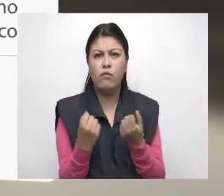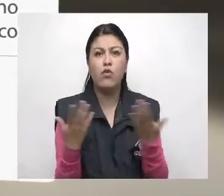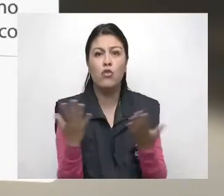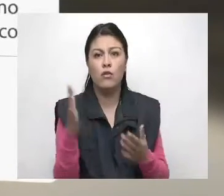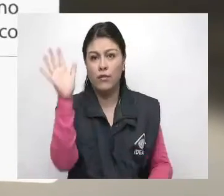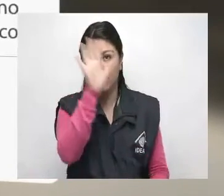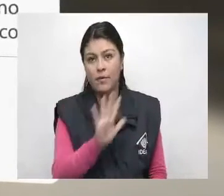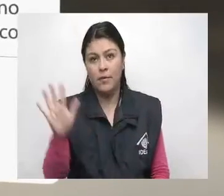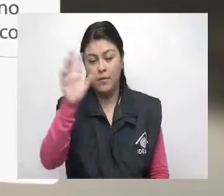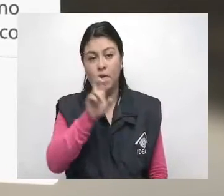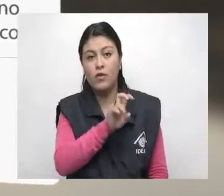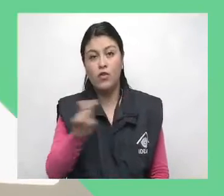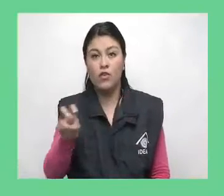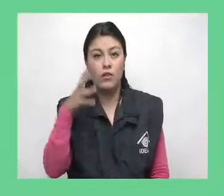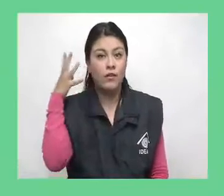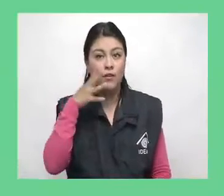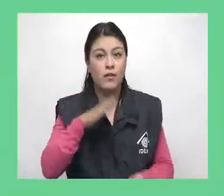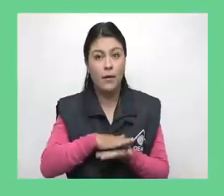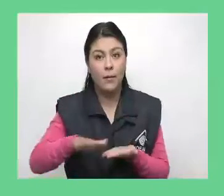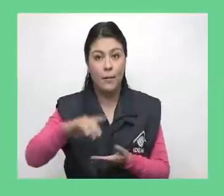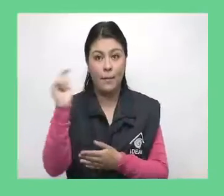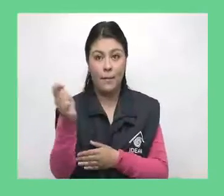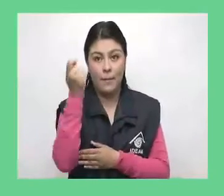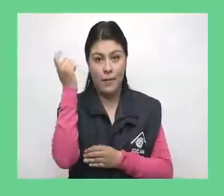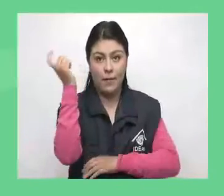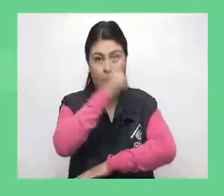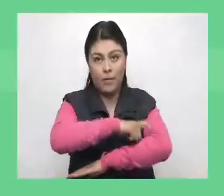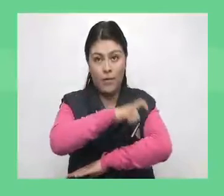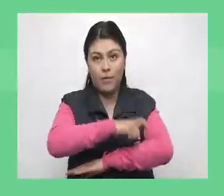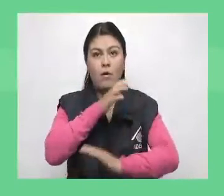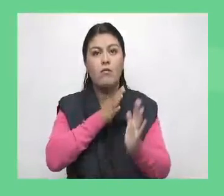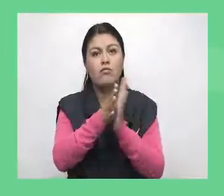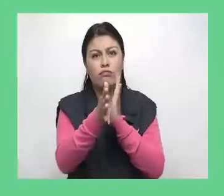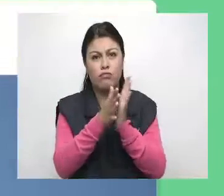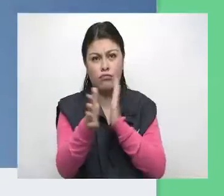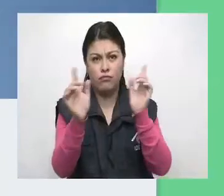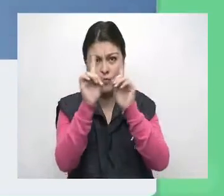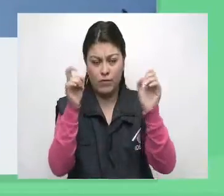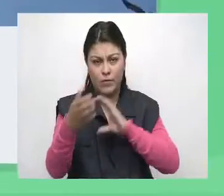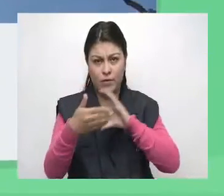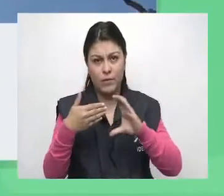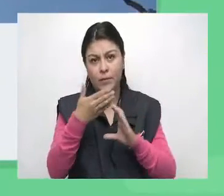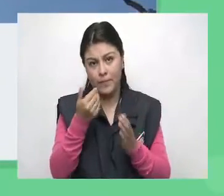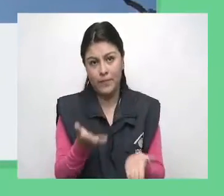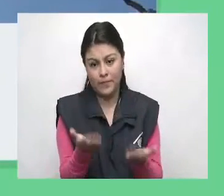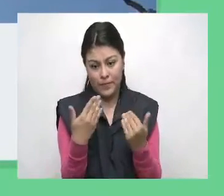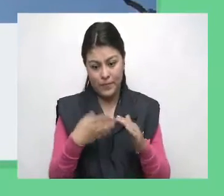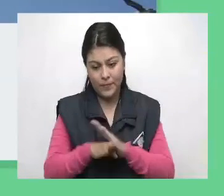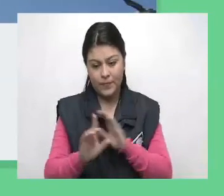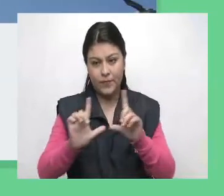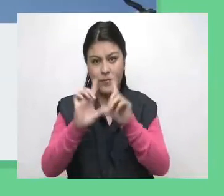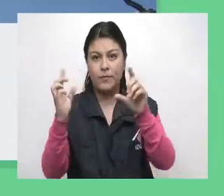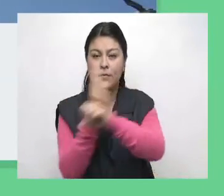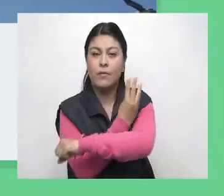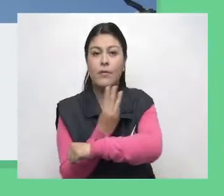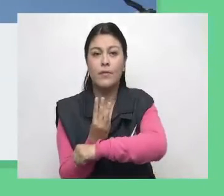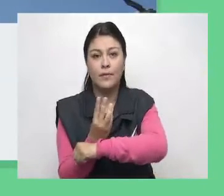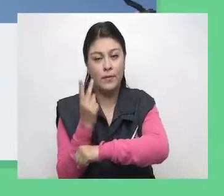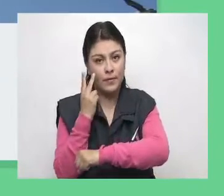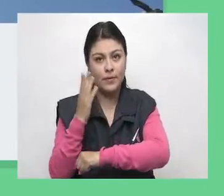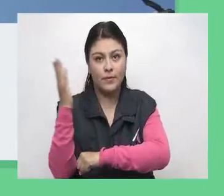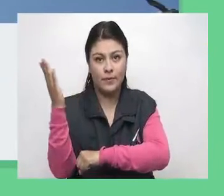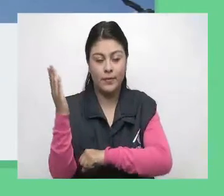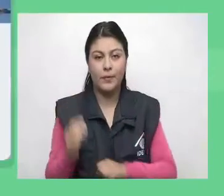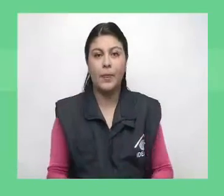centro del Océano Pacífico Colombiano. Para mayor información sobre el pronóstico del tiempo, visítenos en www.ideam.gov.co.